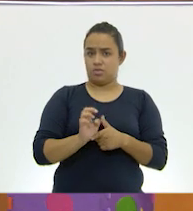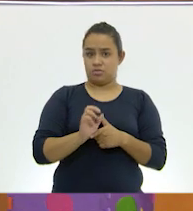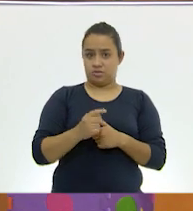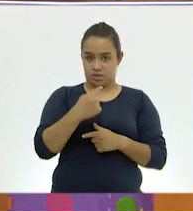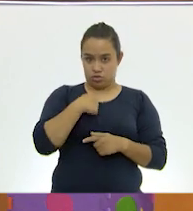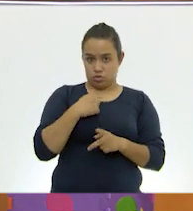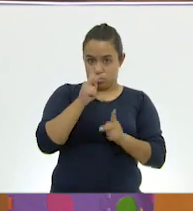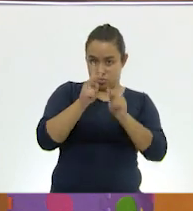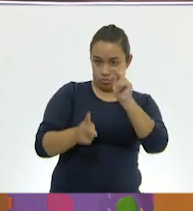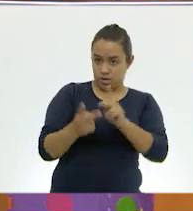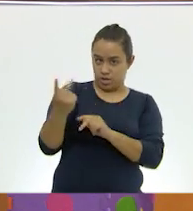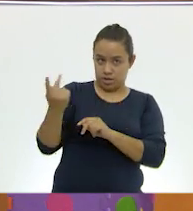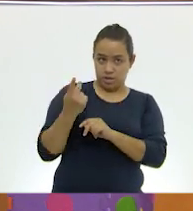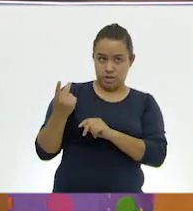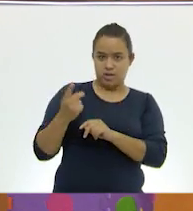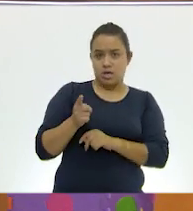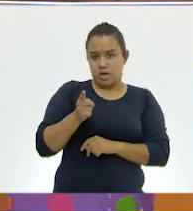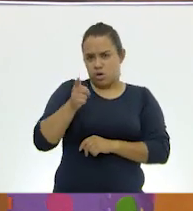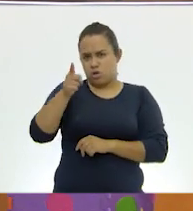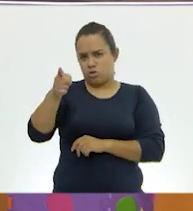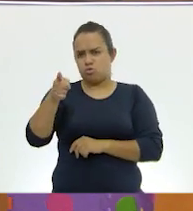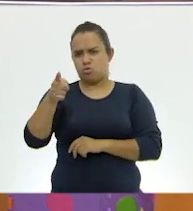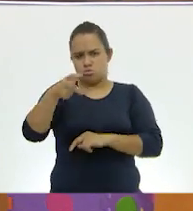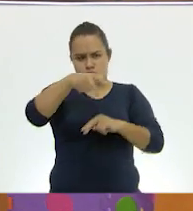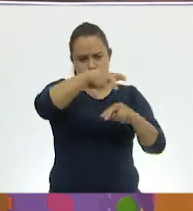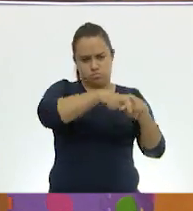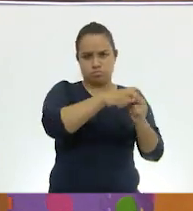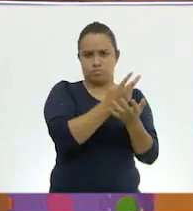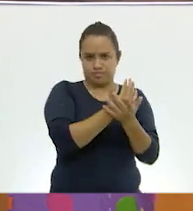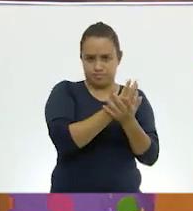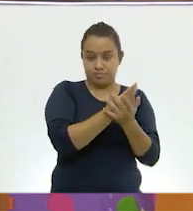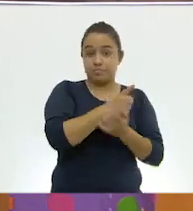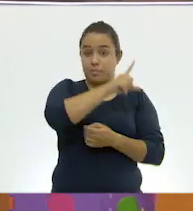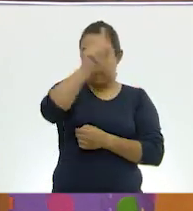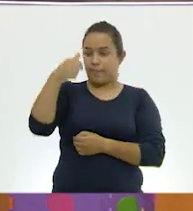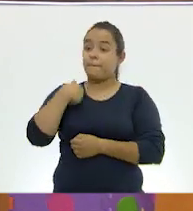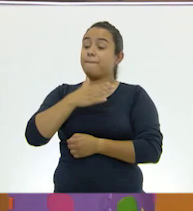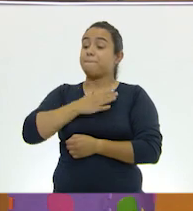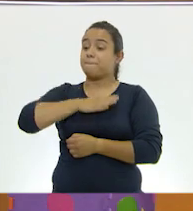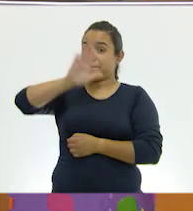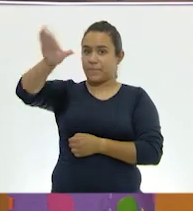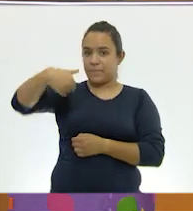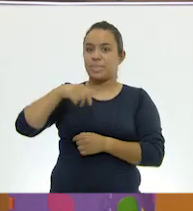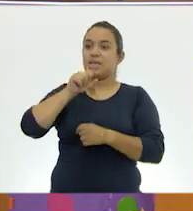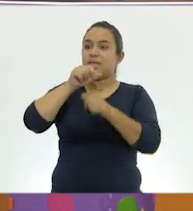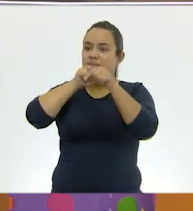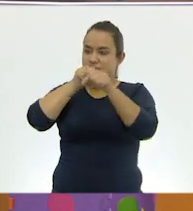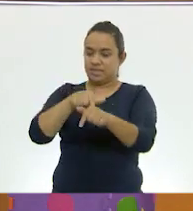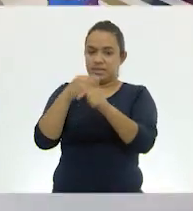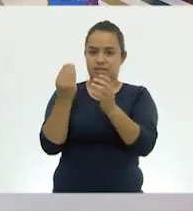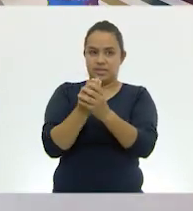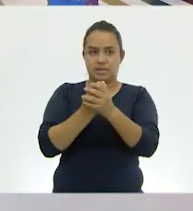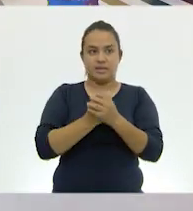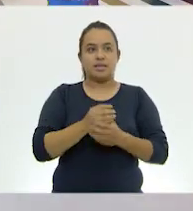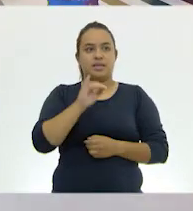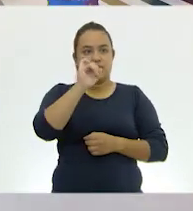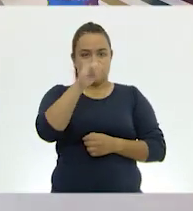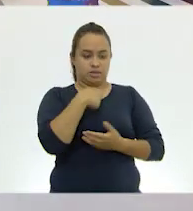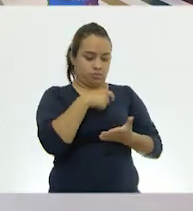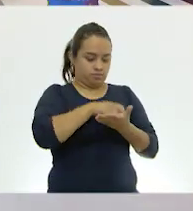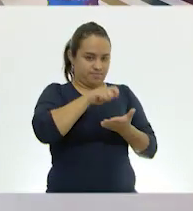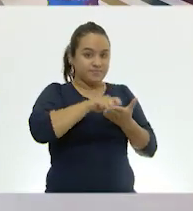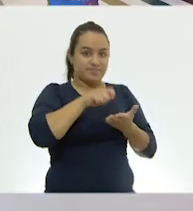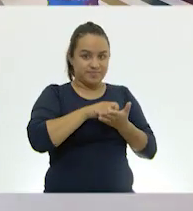dejas platicar un poco con él? Por supuesto. vas un poco a tu lugar y después yo te llamo para que sigamos con la clase. Voy a tomar notas, por supuesto.